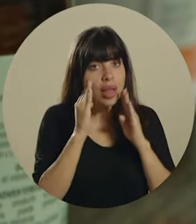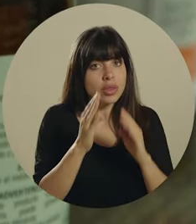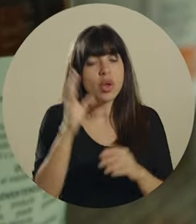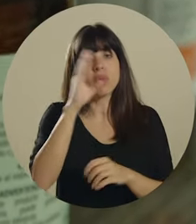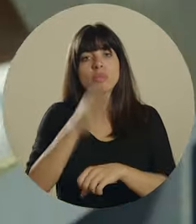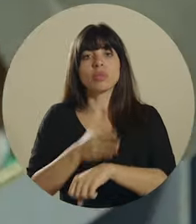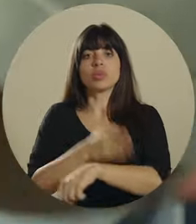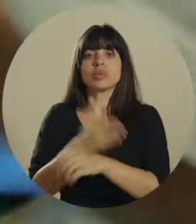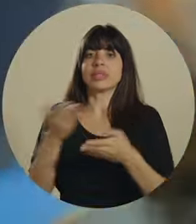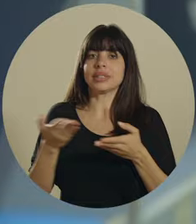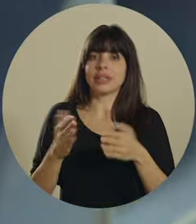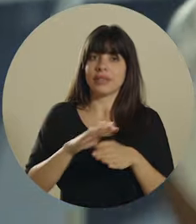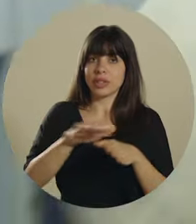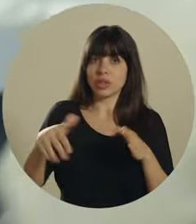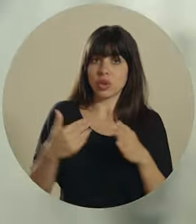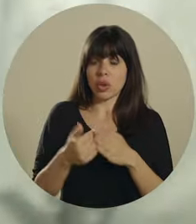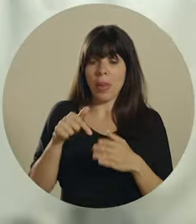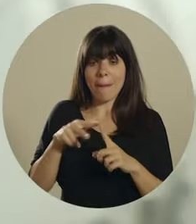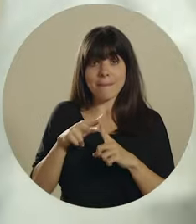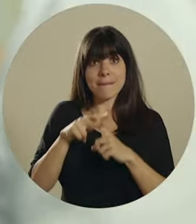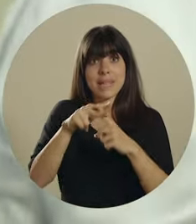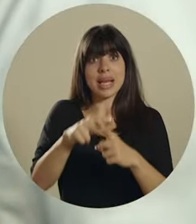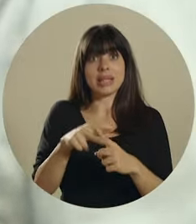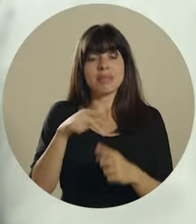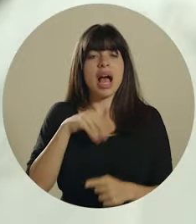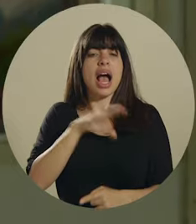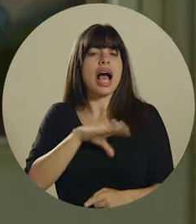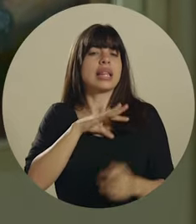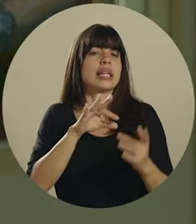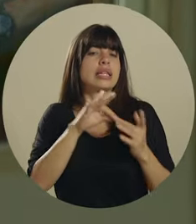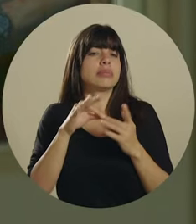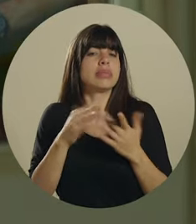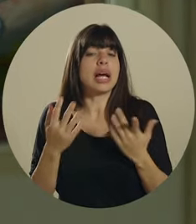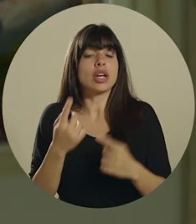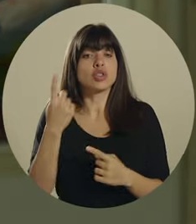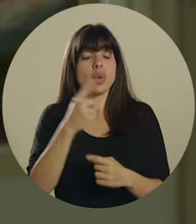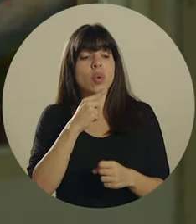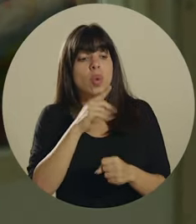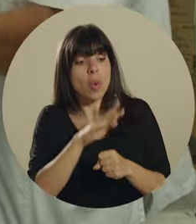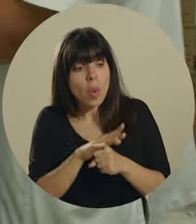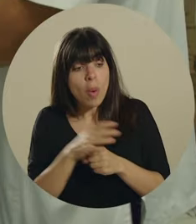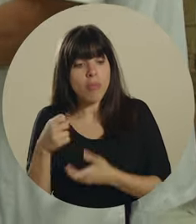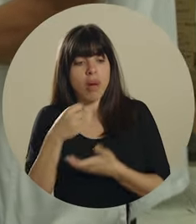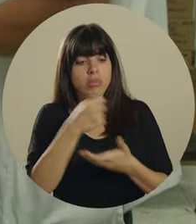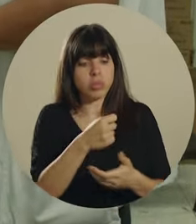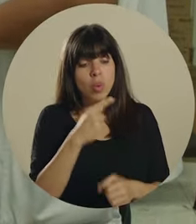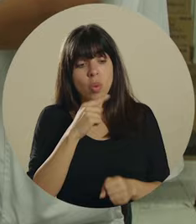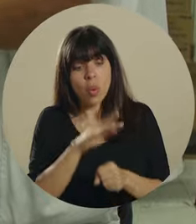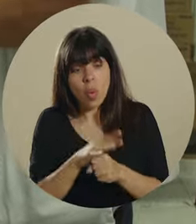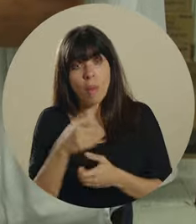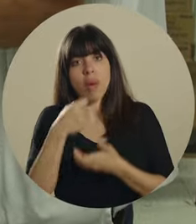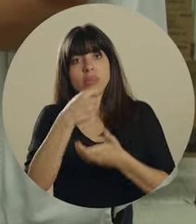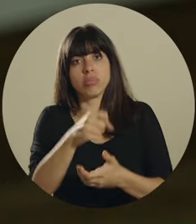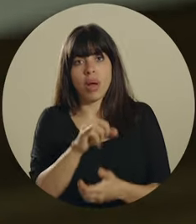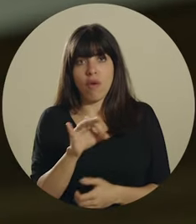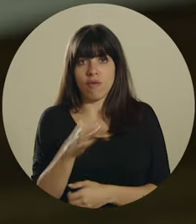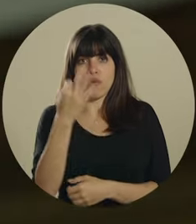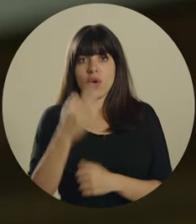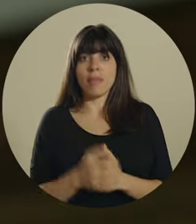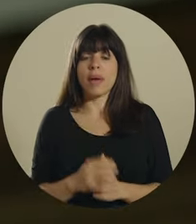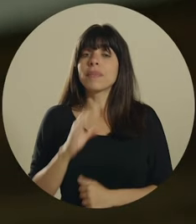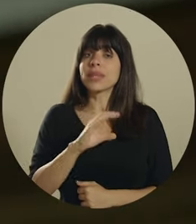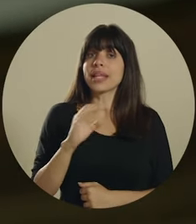crónicas y mejoran los servicios. Este préstamo tiene la particularidad de que solo con el cumplimiento de los resultados se harán los